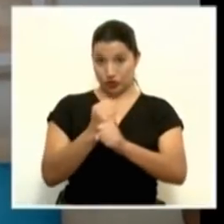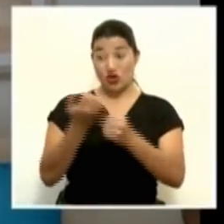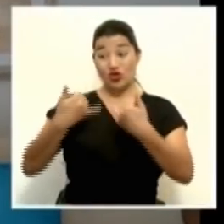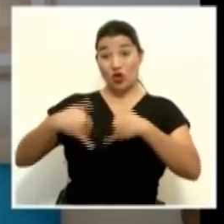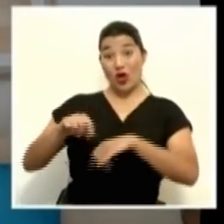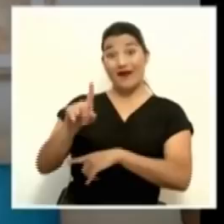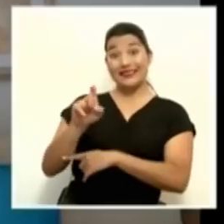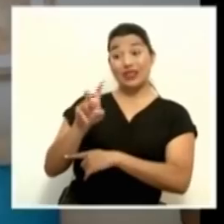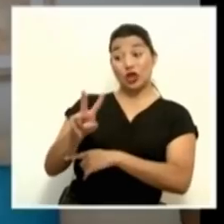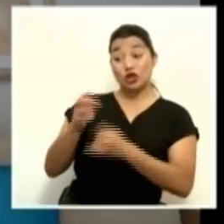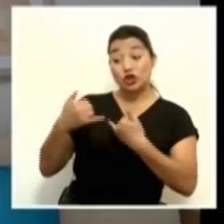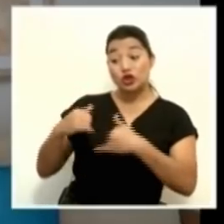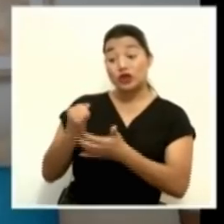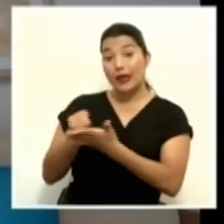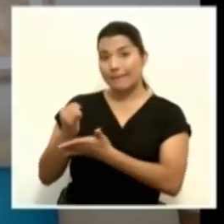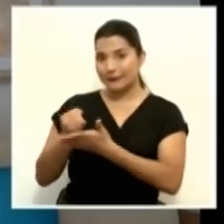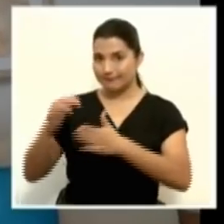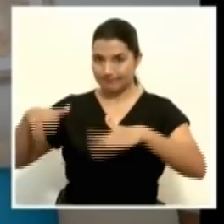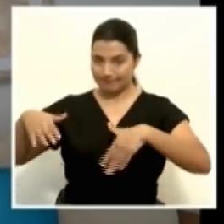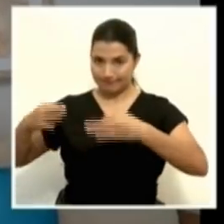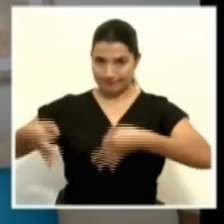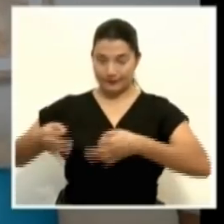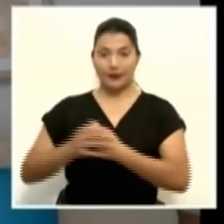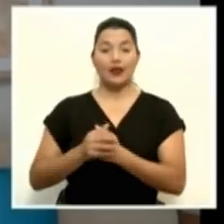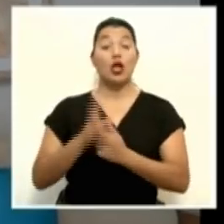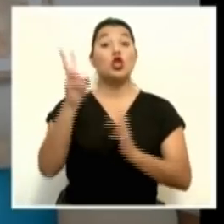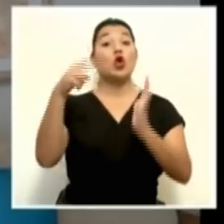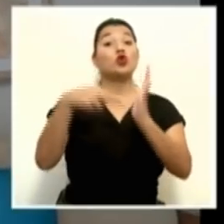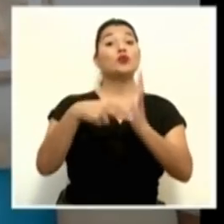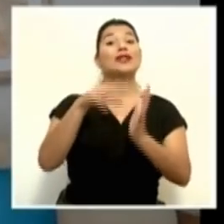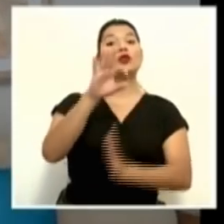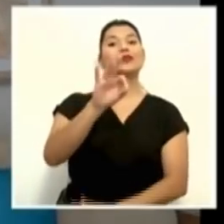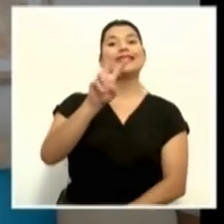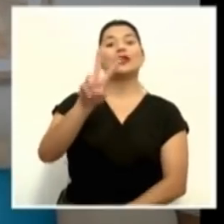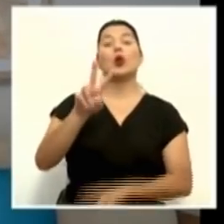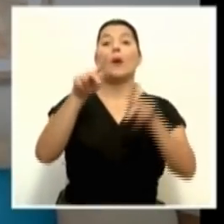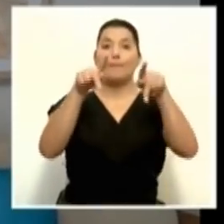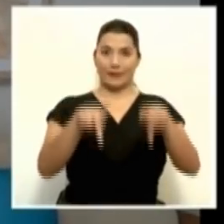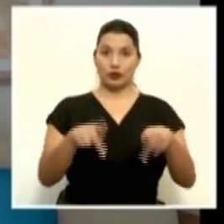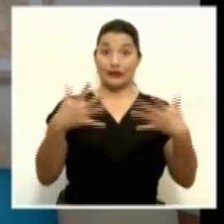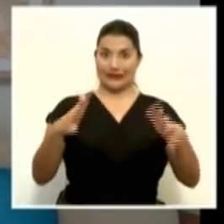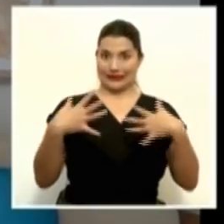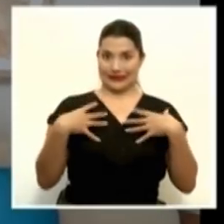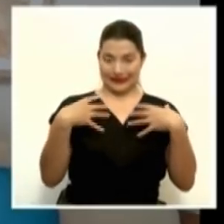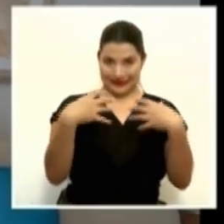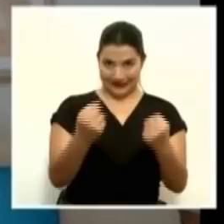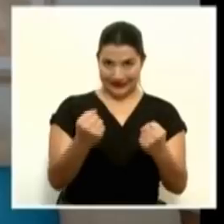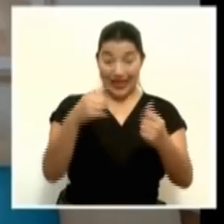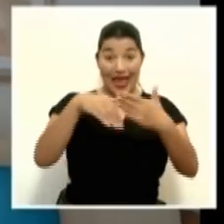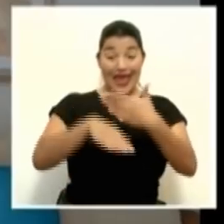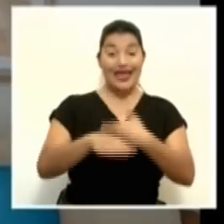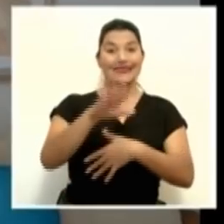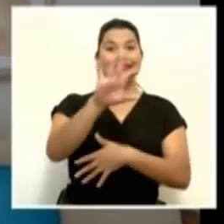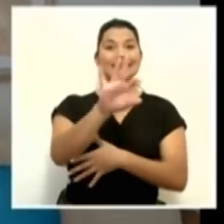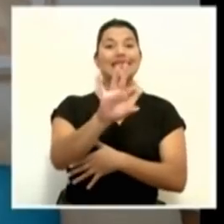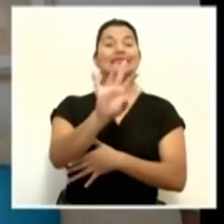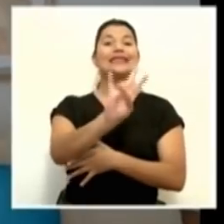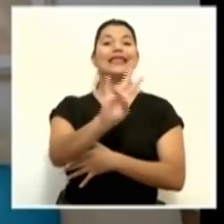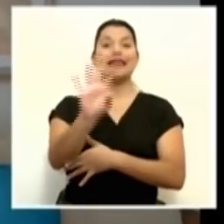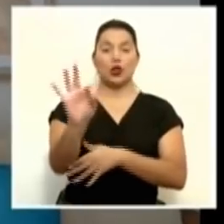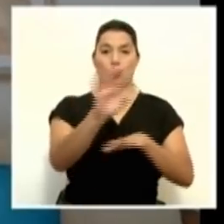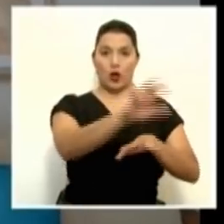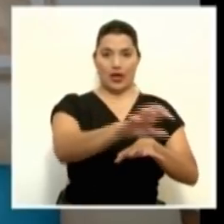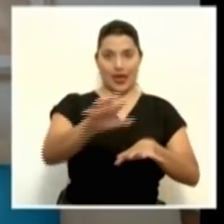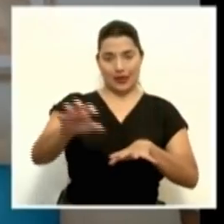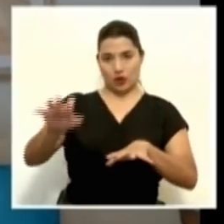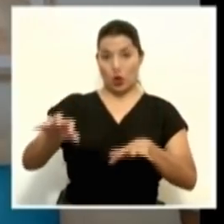encuentran en investigación. Se registran 2.902 personas recuperadas en 79 cantones. Los casos